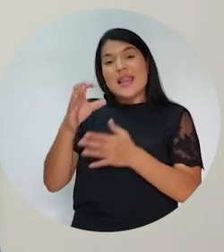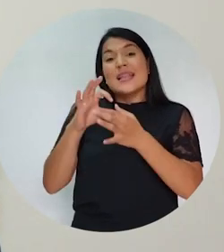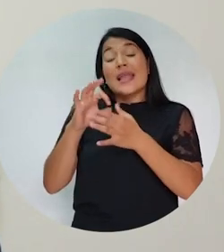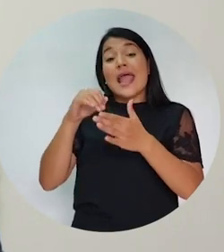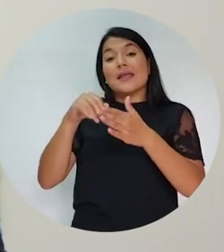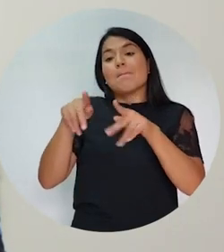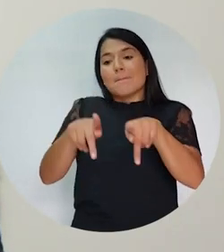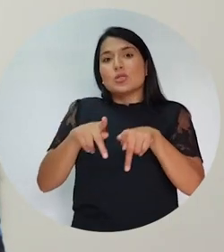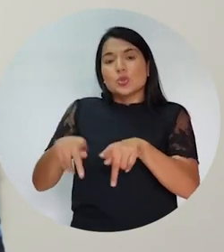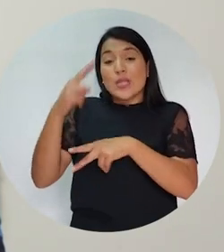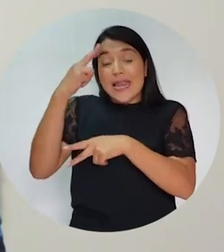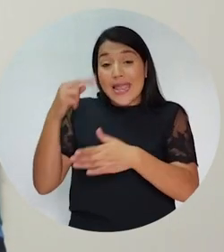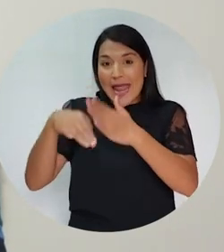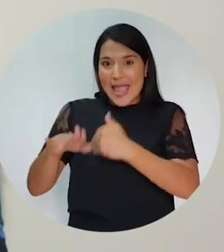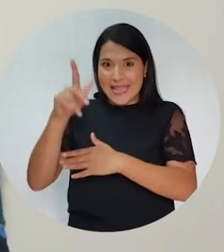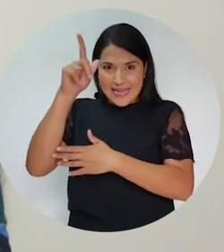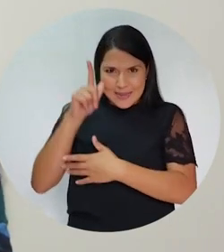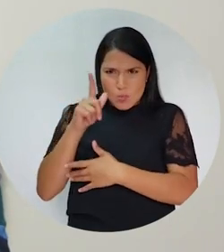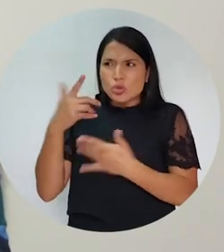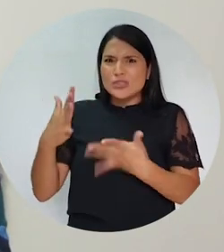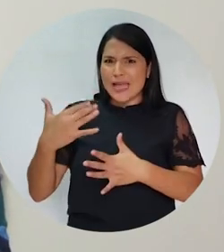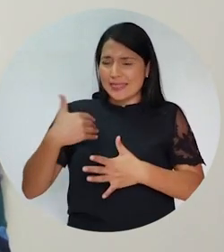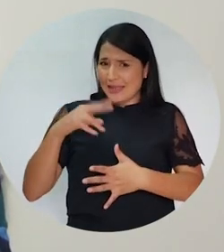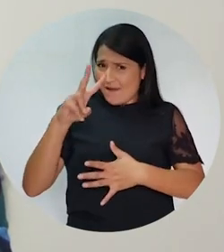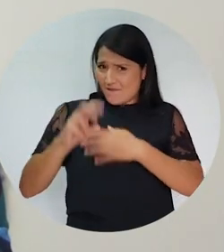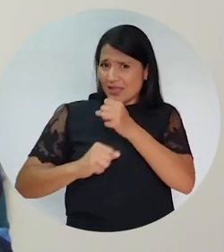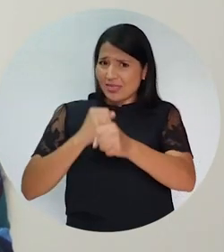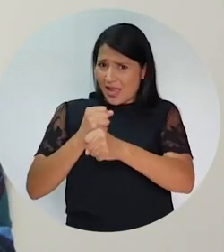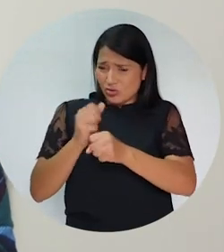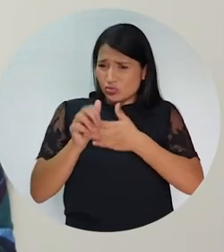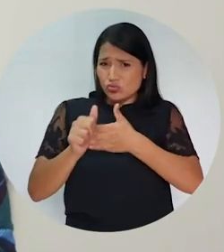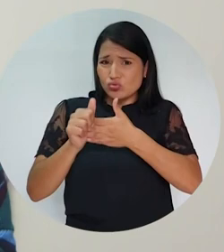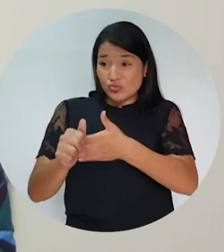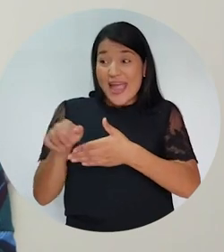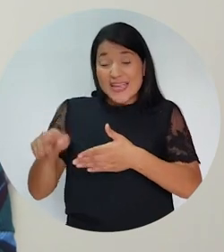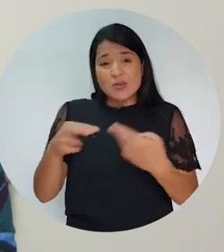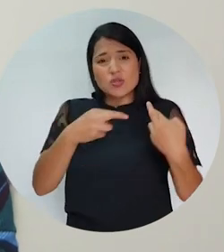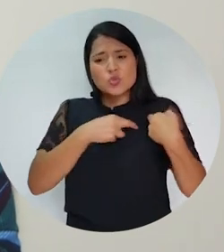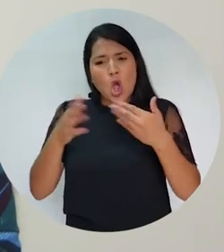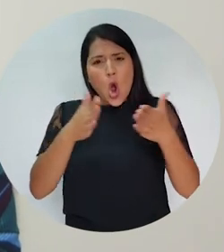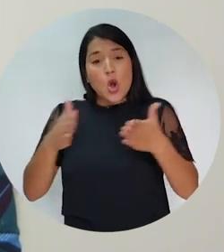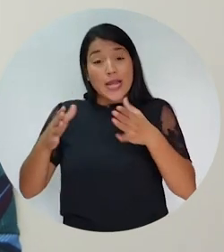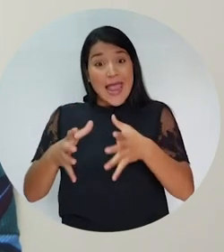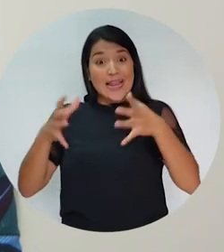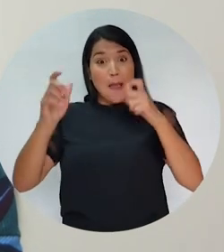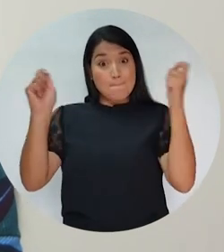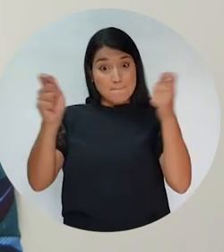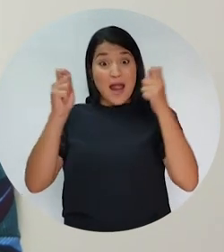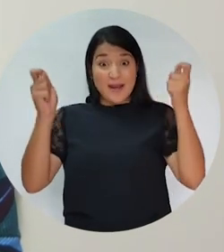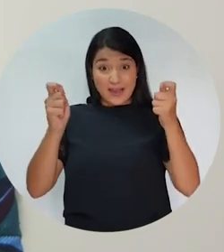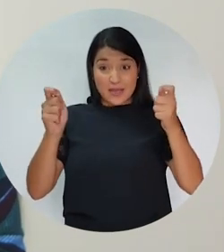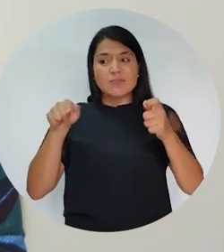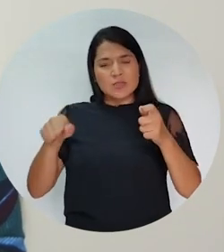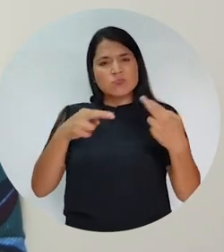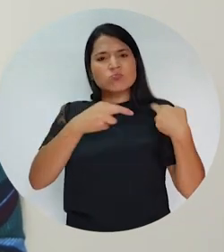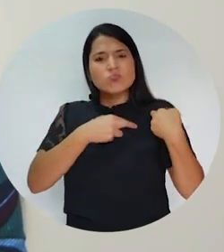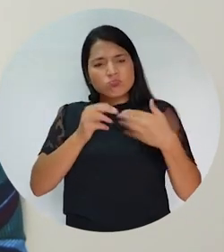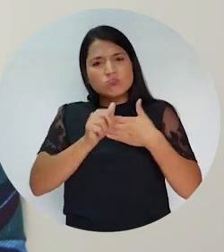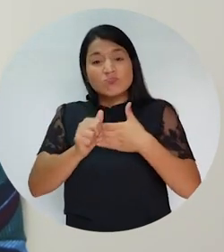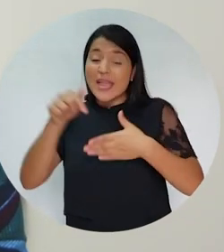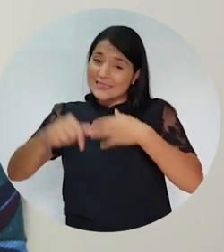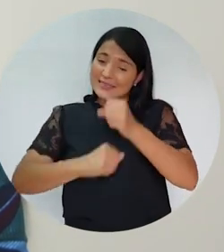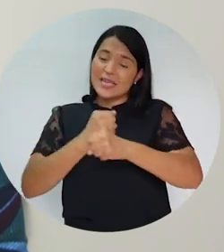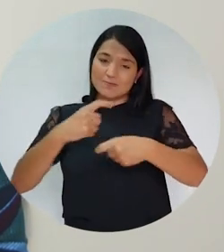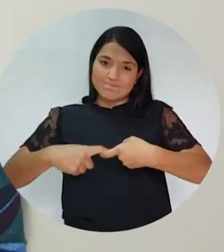Negro de Limón, que organiza desde hace más de dos décadas el Grand Parade, que este año, por cierto, se ha